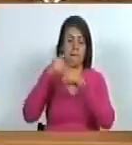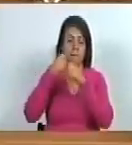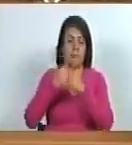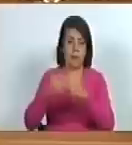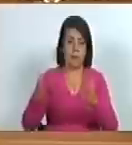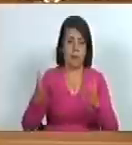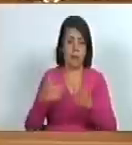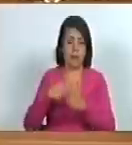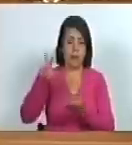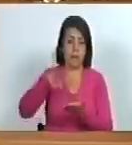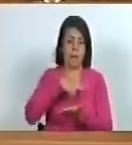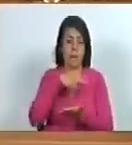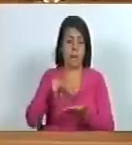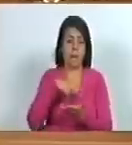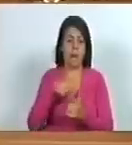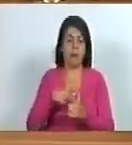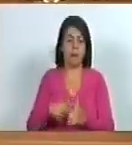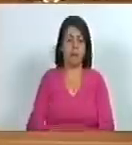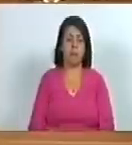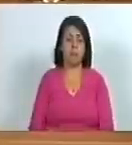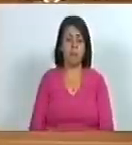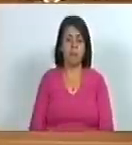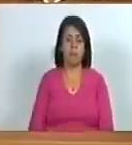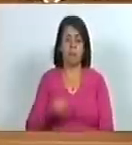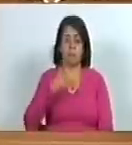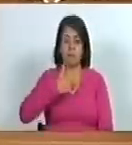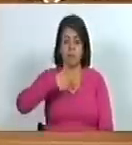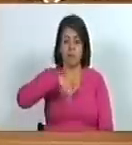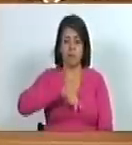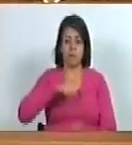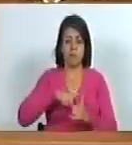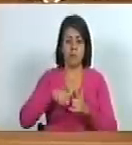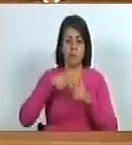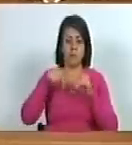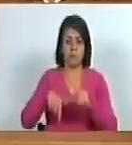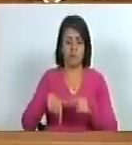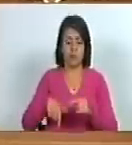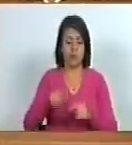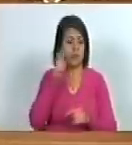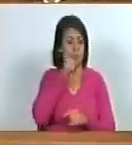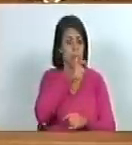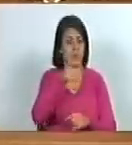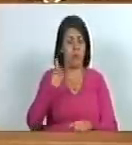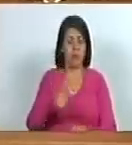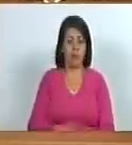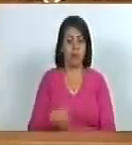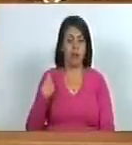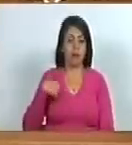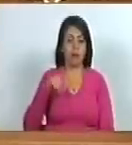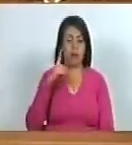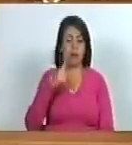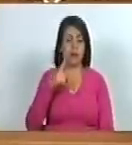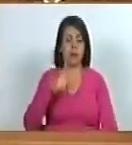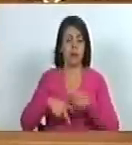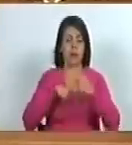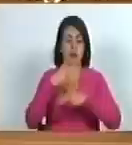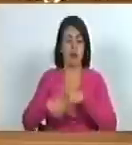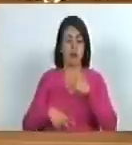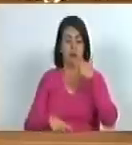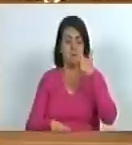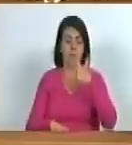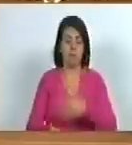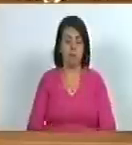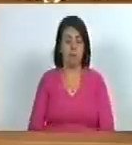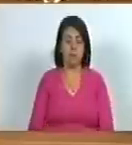en el baile? por eso nosotros este pueblo que tiene herencia en tres raíces